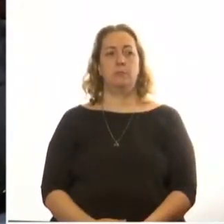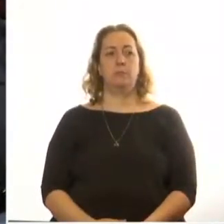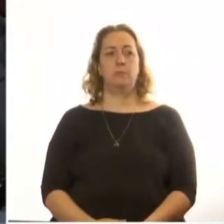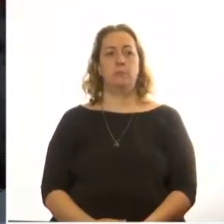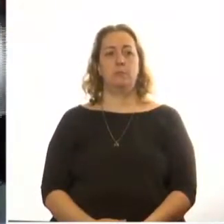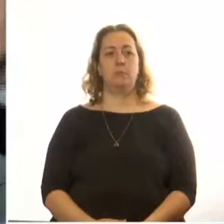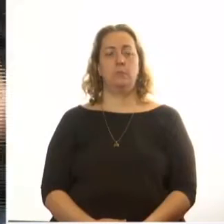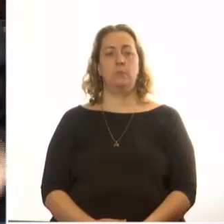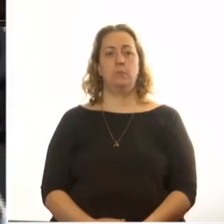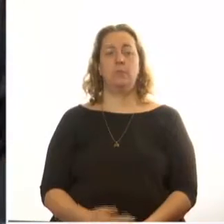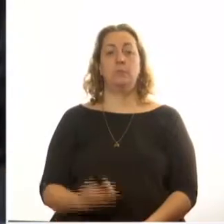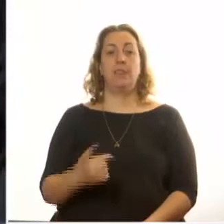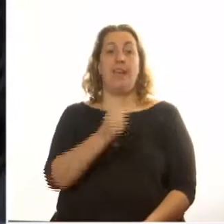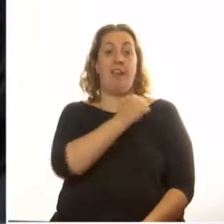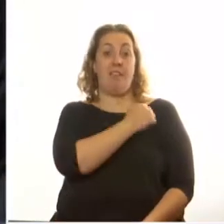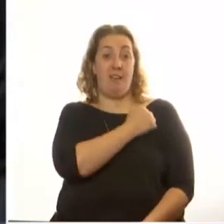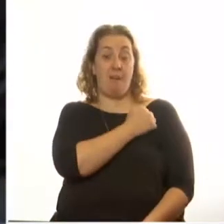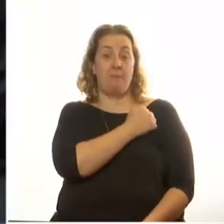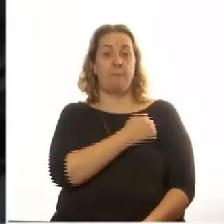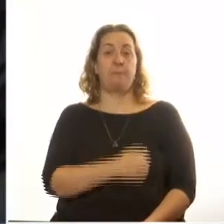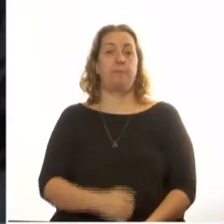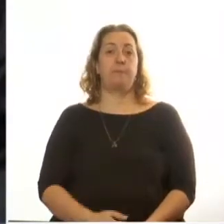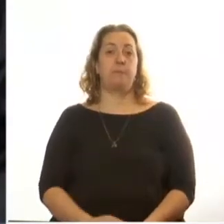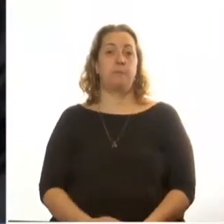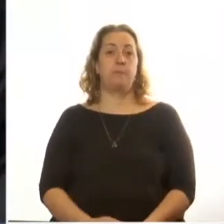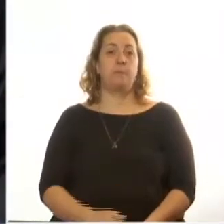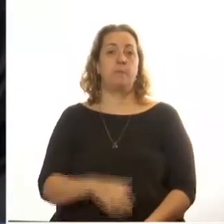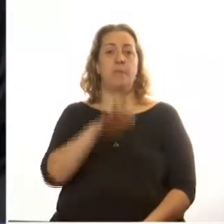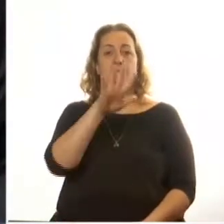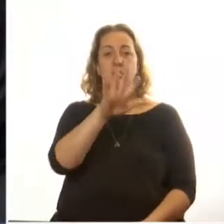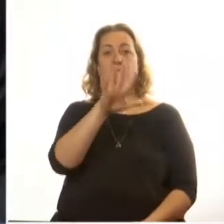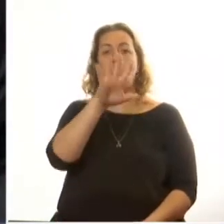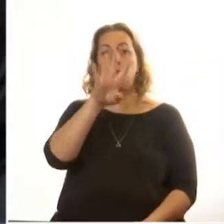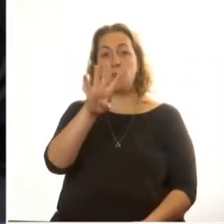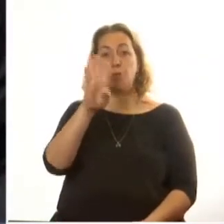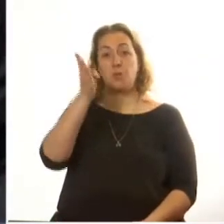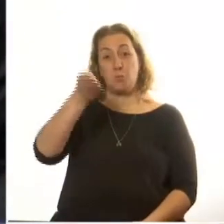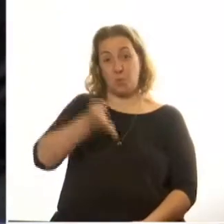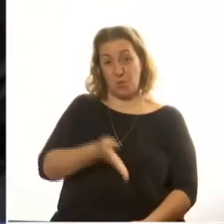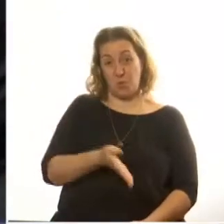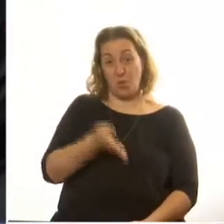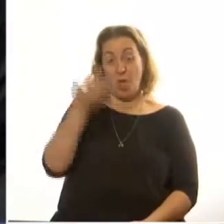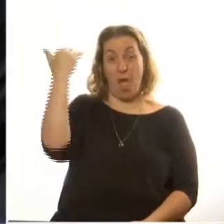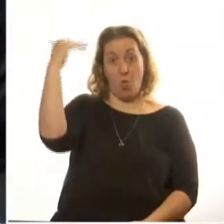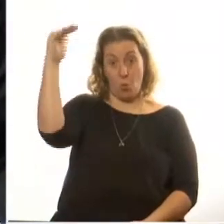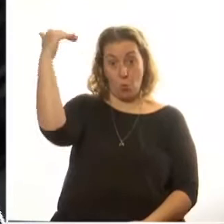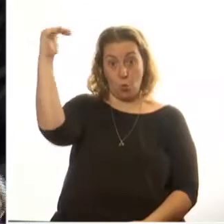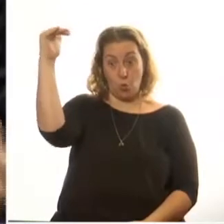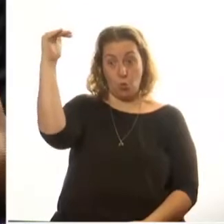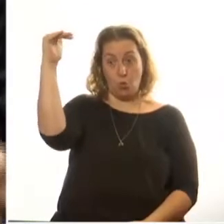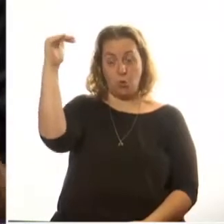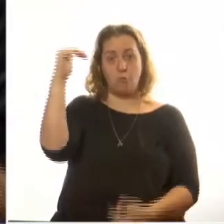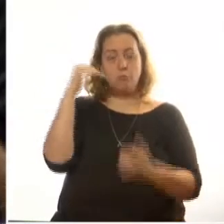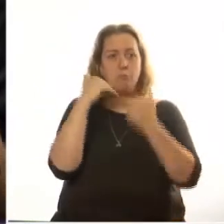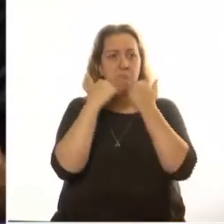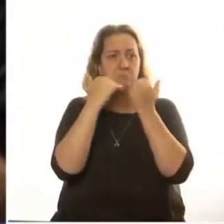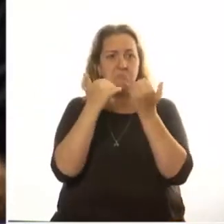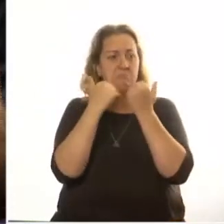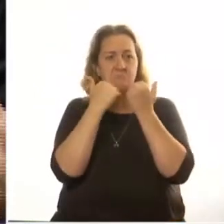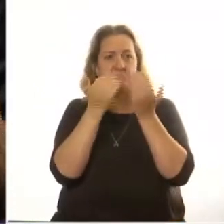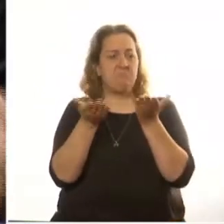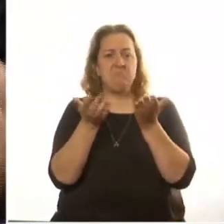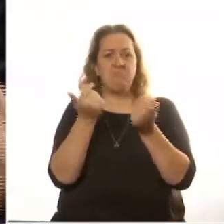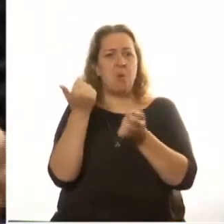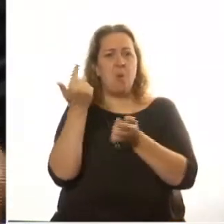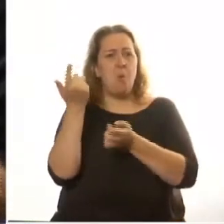En Canadá, el 54% de los adultos canadienses no sabía cuántos